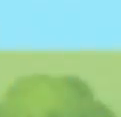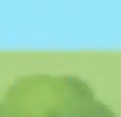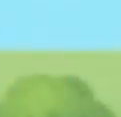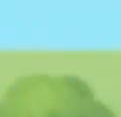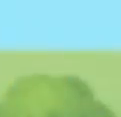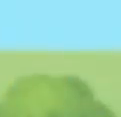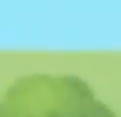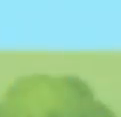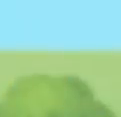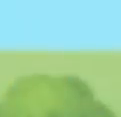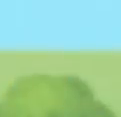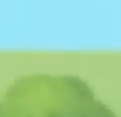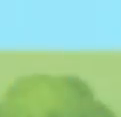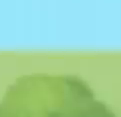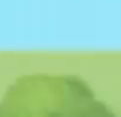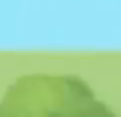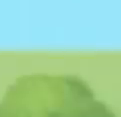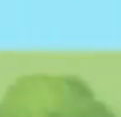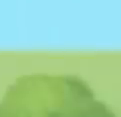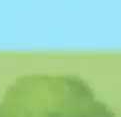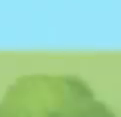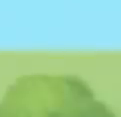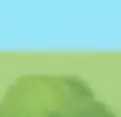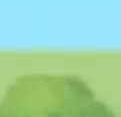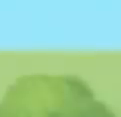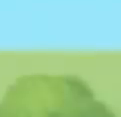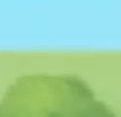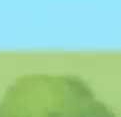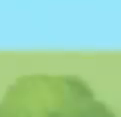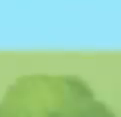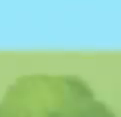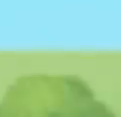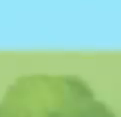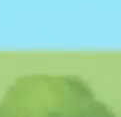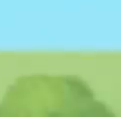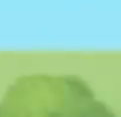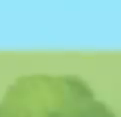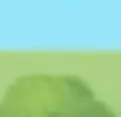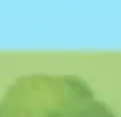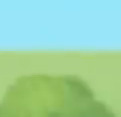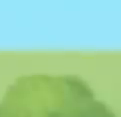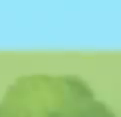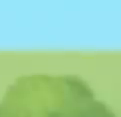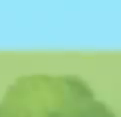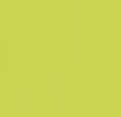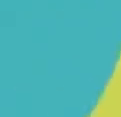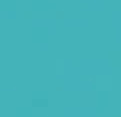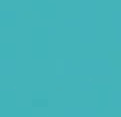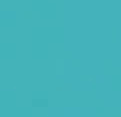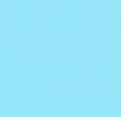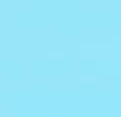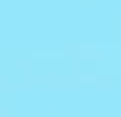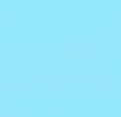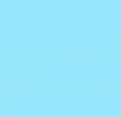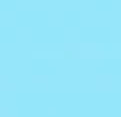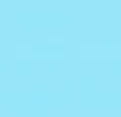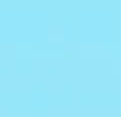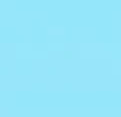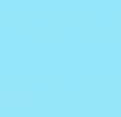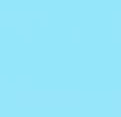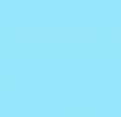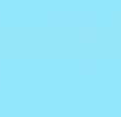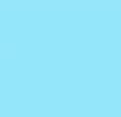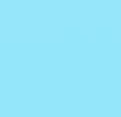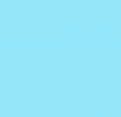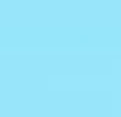personales El celular Es un gran foco de infección Desinfectalo frecuentemente No solo lo haces